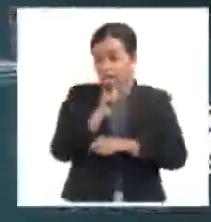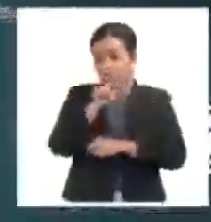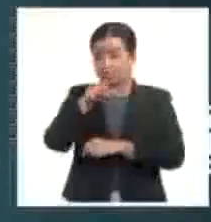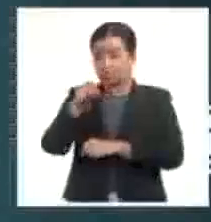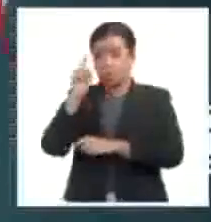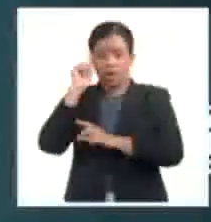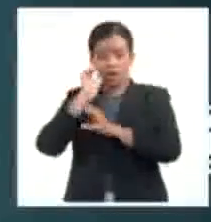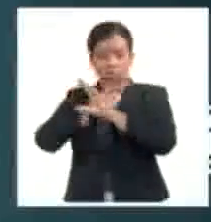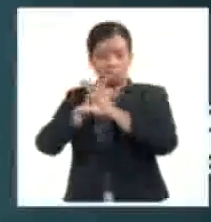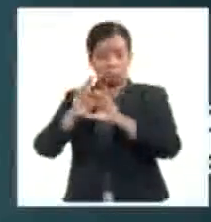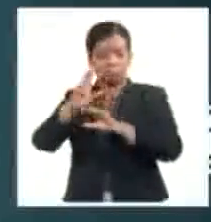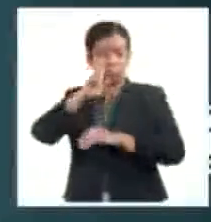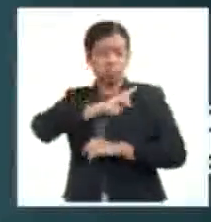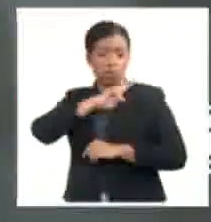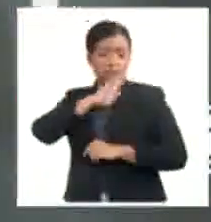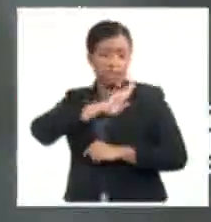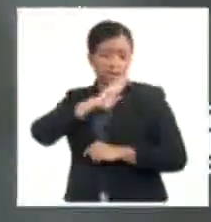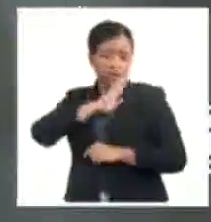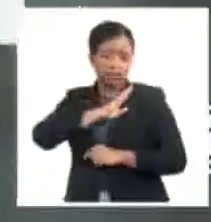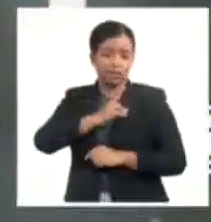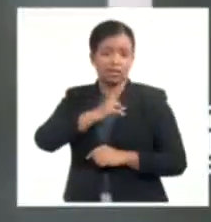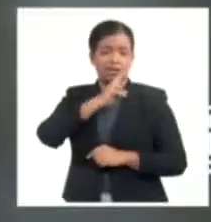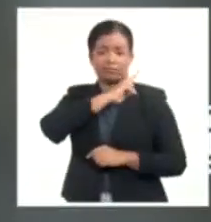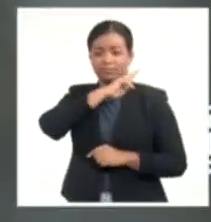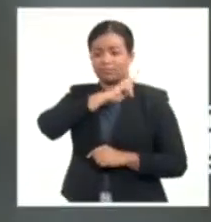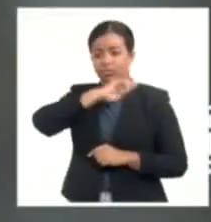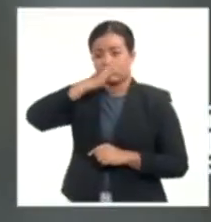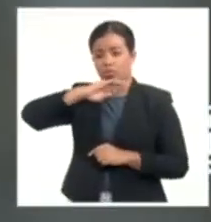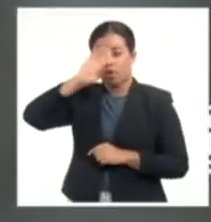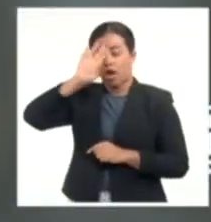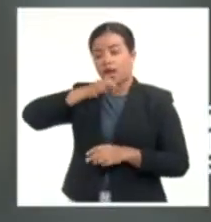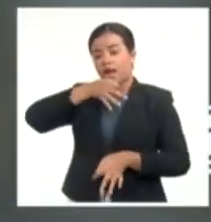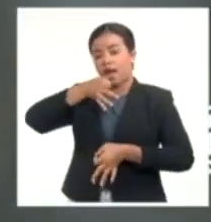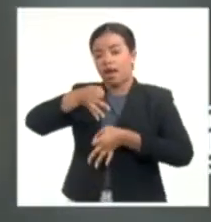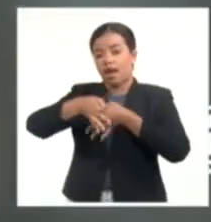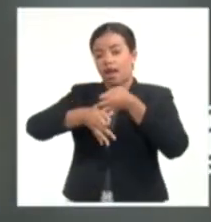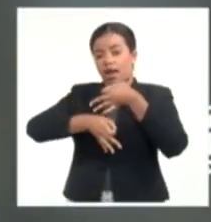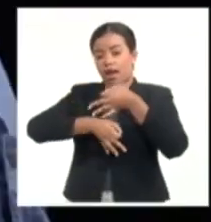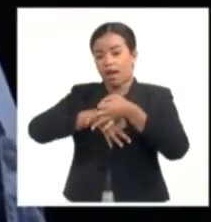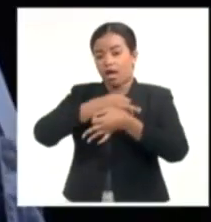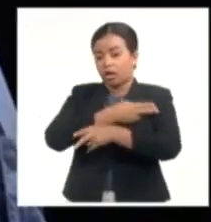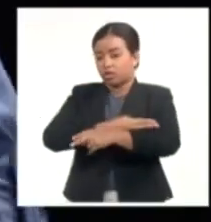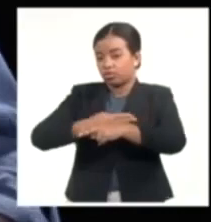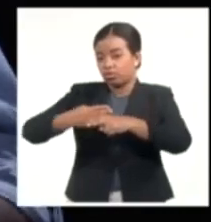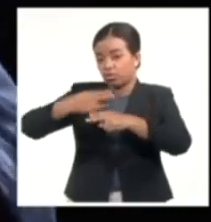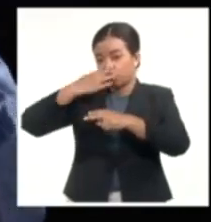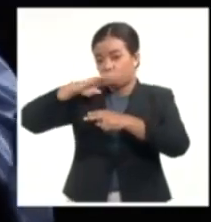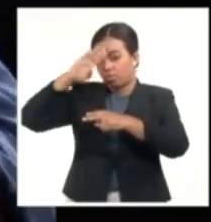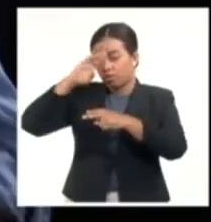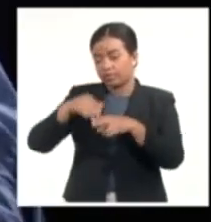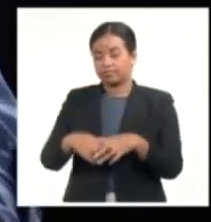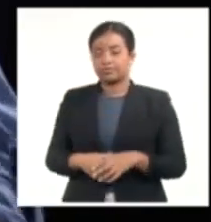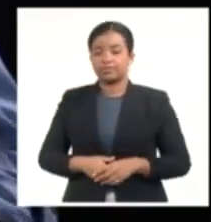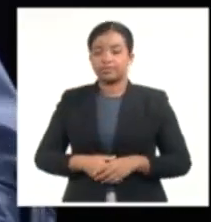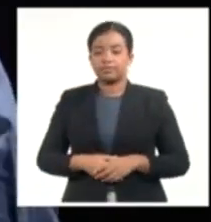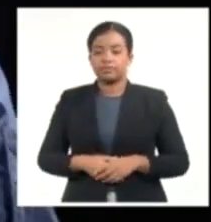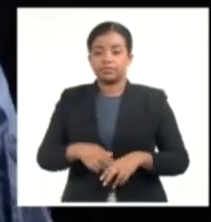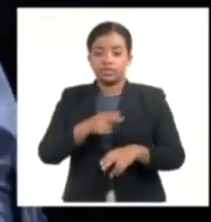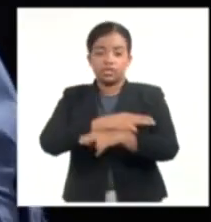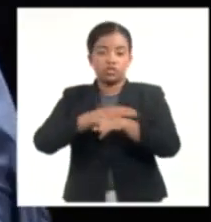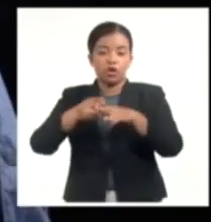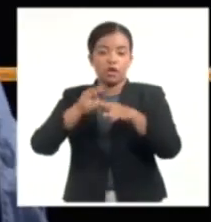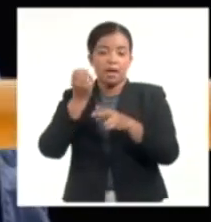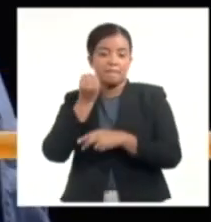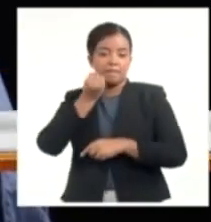combatientes, héroes, investigadores y ciudadanos permiten descubrir el enigma de Cuba. Esta historia no la inventamos nosotros, esta historia